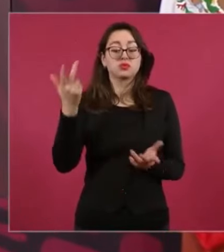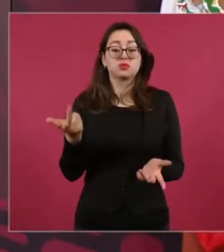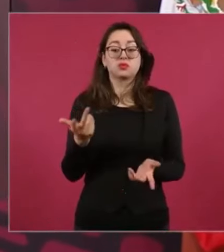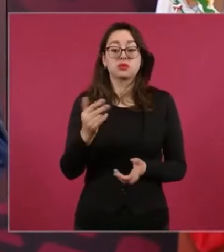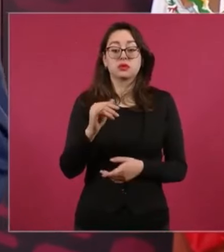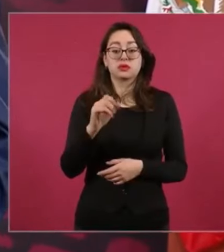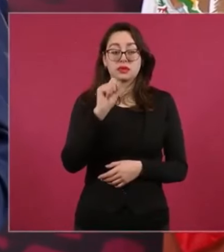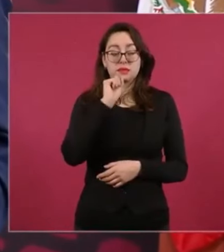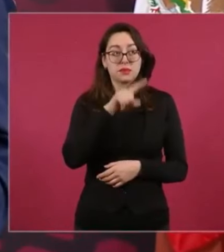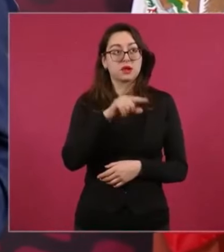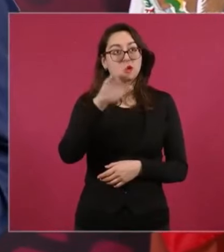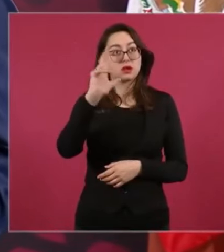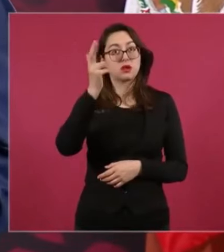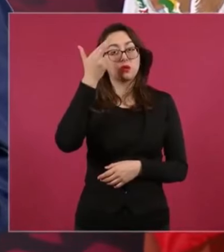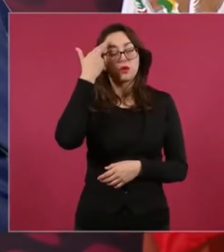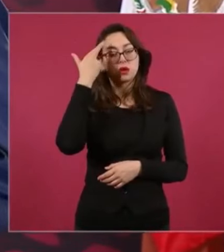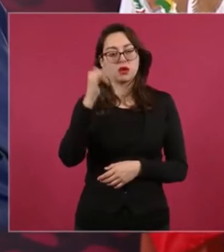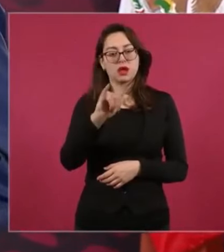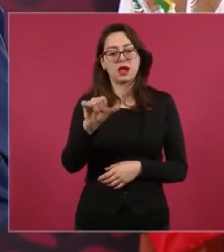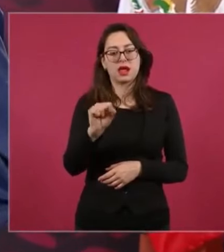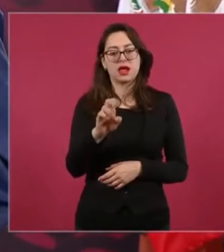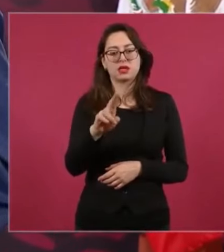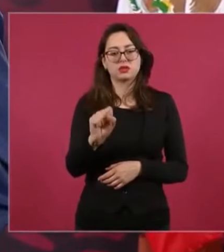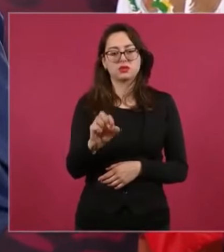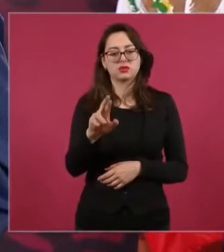Jesús, Reyes Heroles.